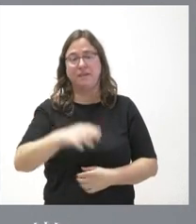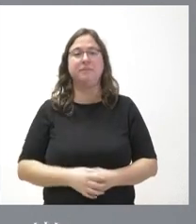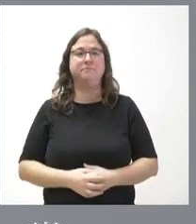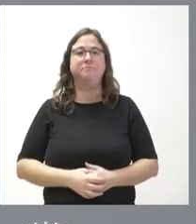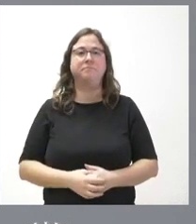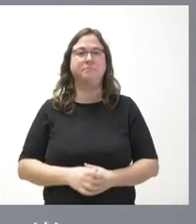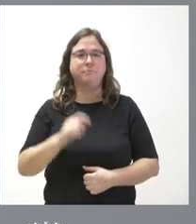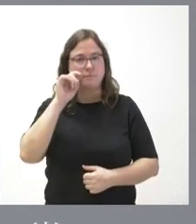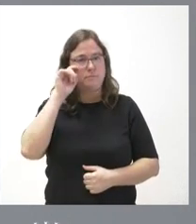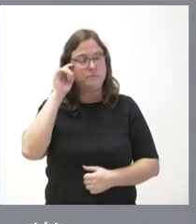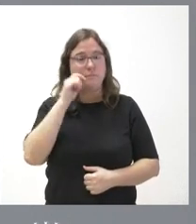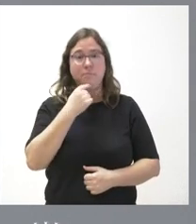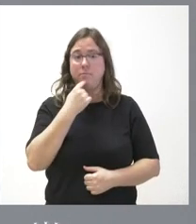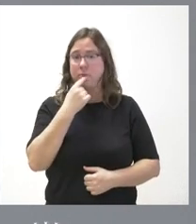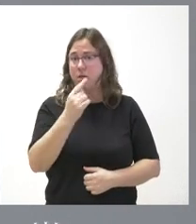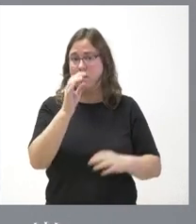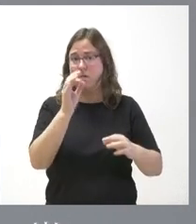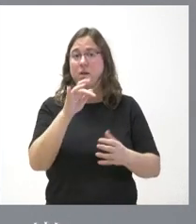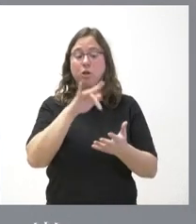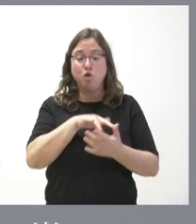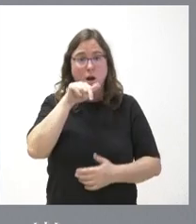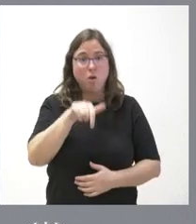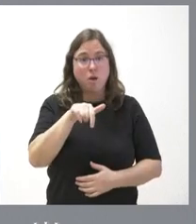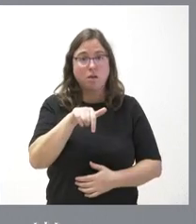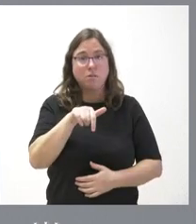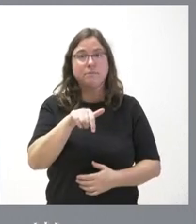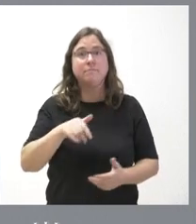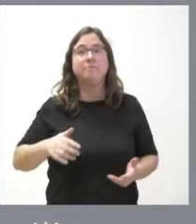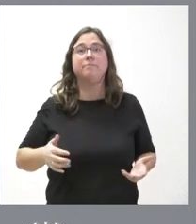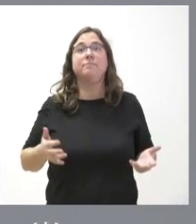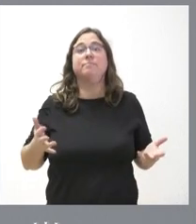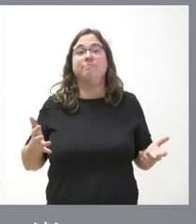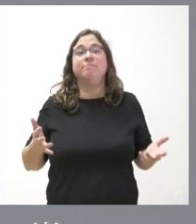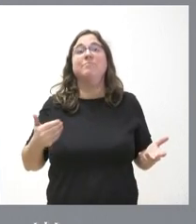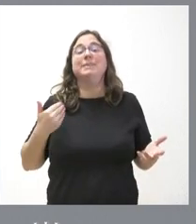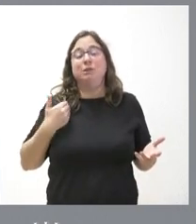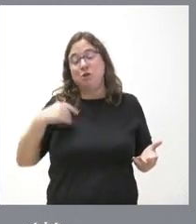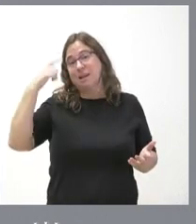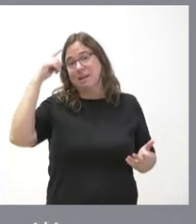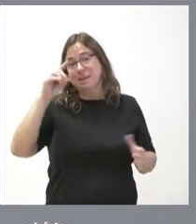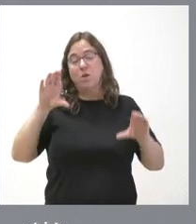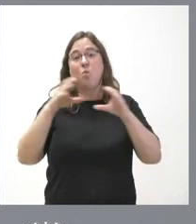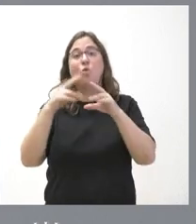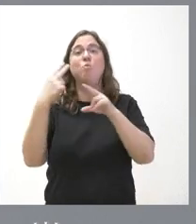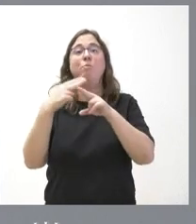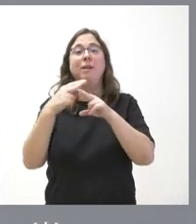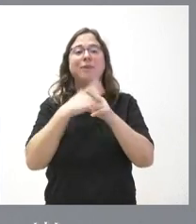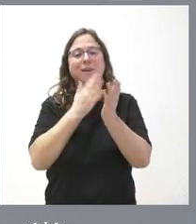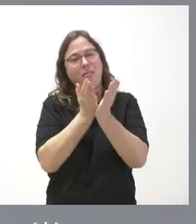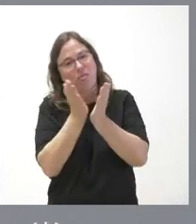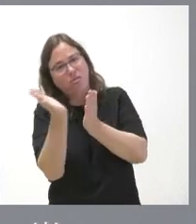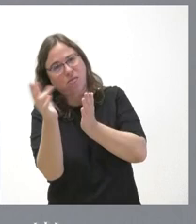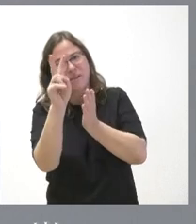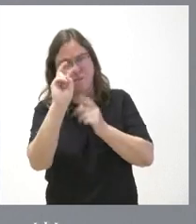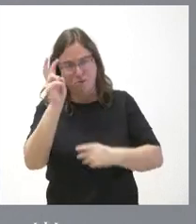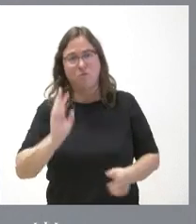les digo a ustedes que es que con lo que ha pasado hoy ya sé que hay partidos políticos interesados en que hablemos de otra cosa pero usted